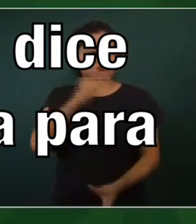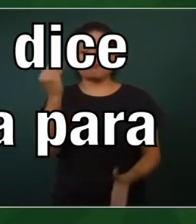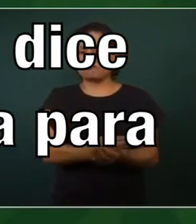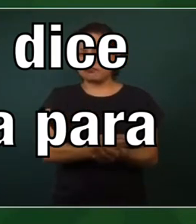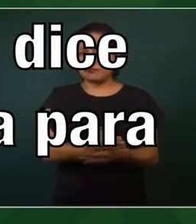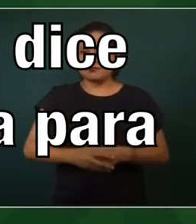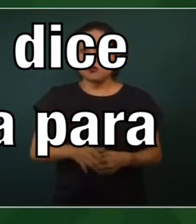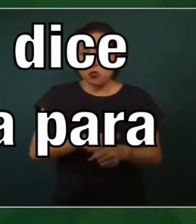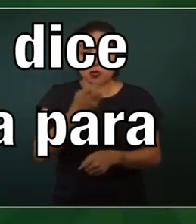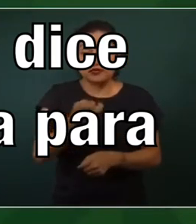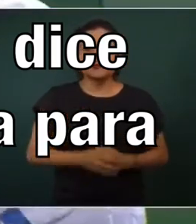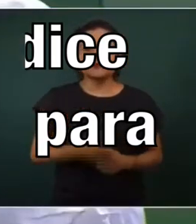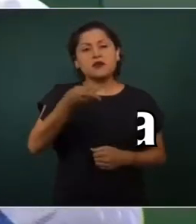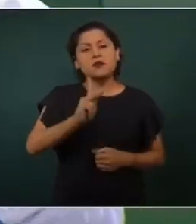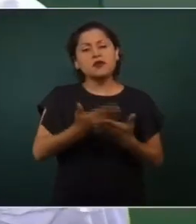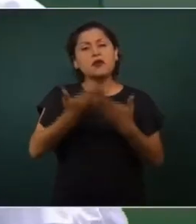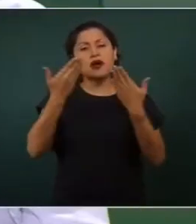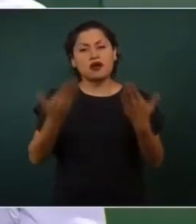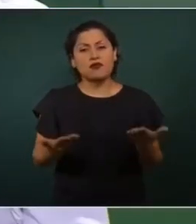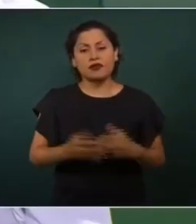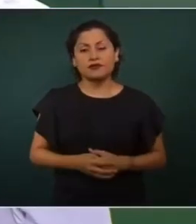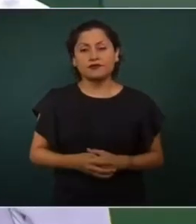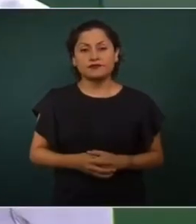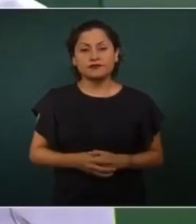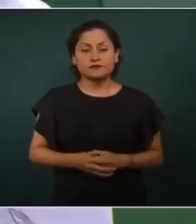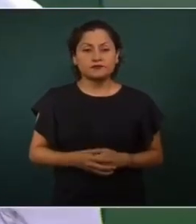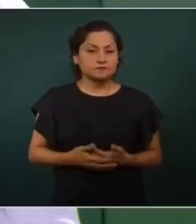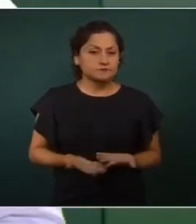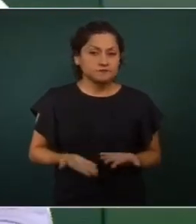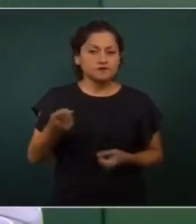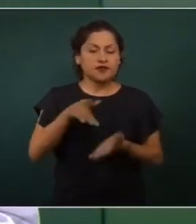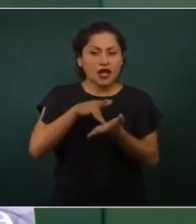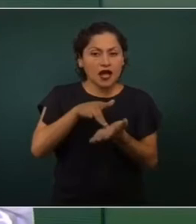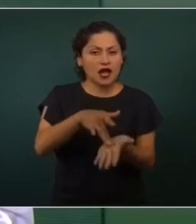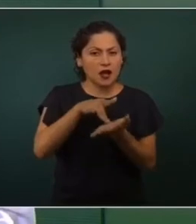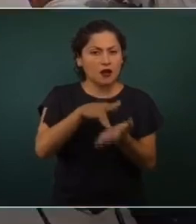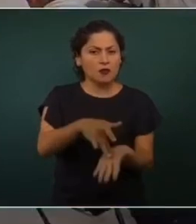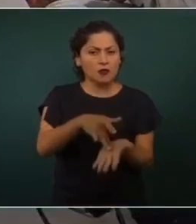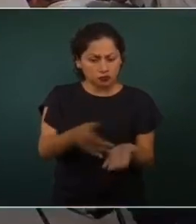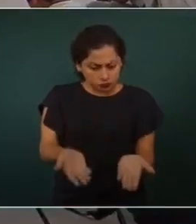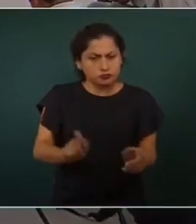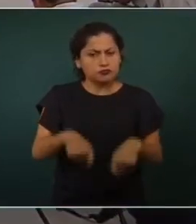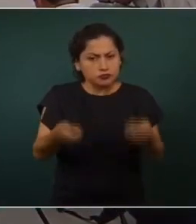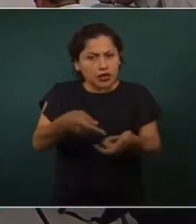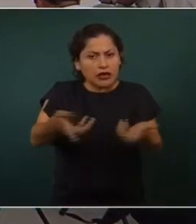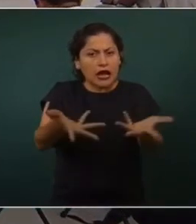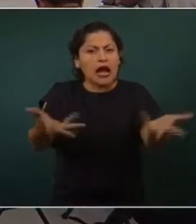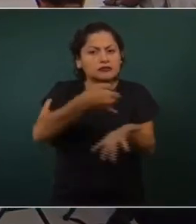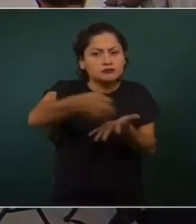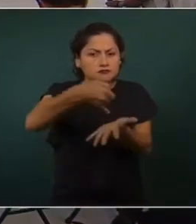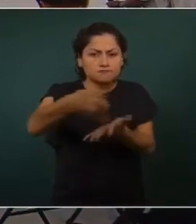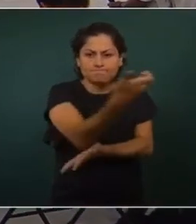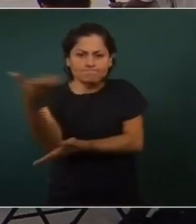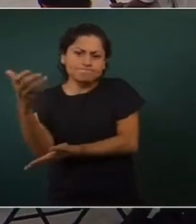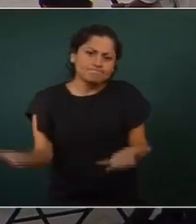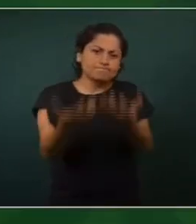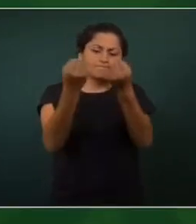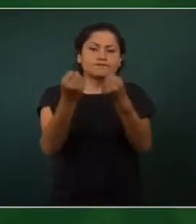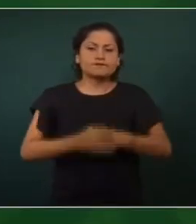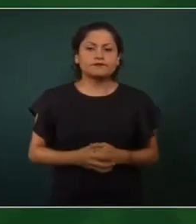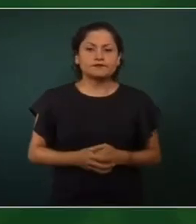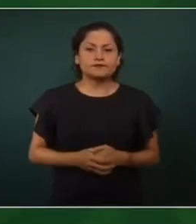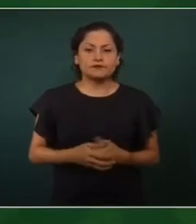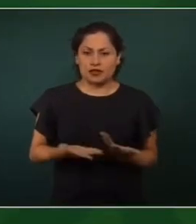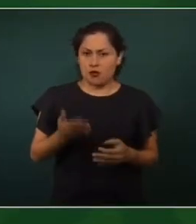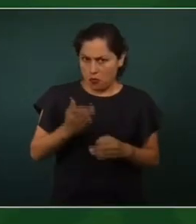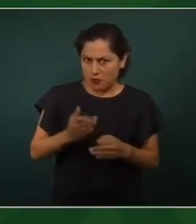Ahora hay apoyos para que puedan producir, para que tengan, como se ha visto